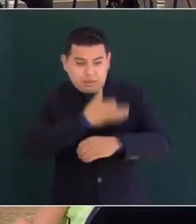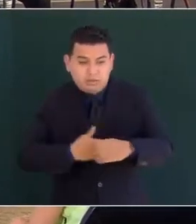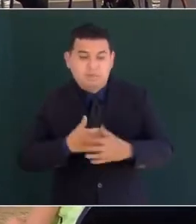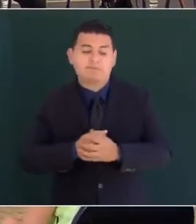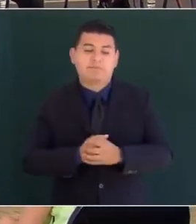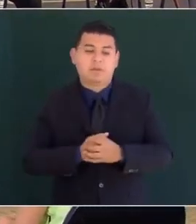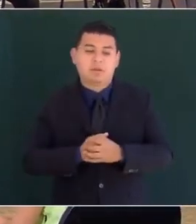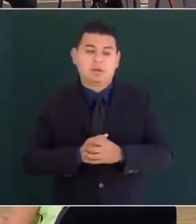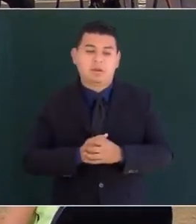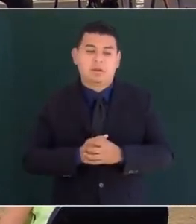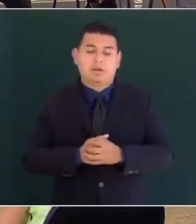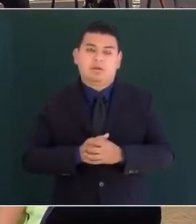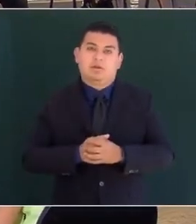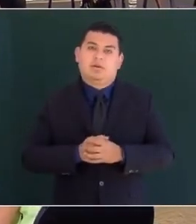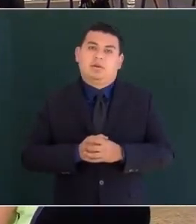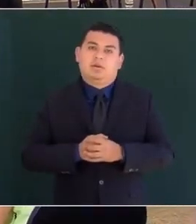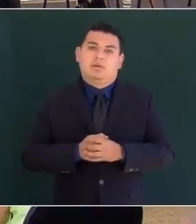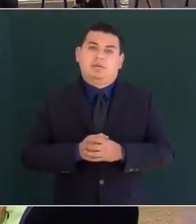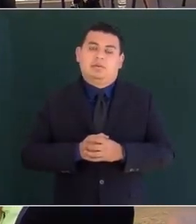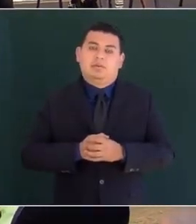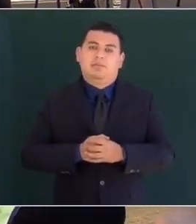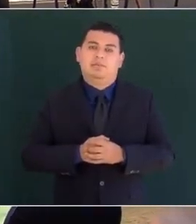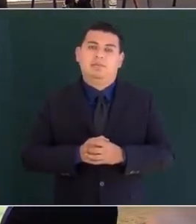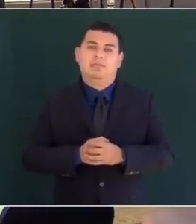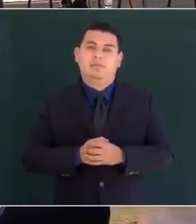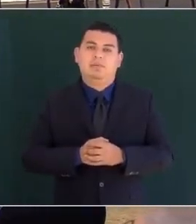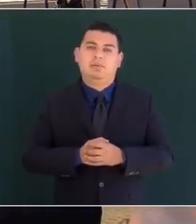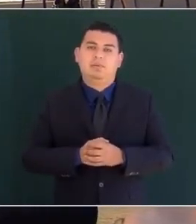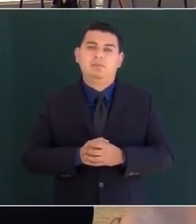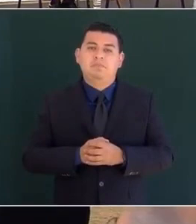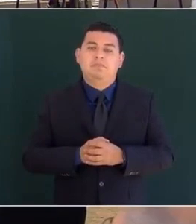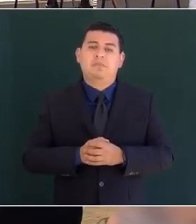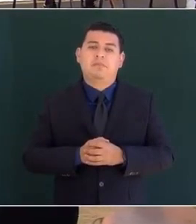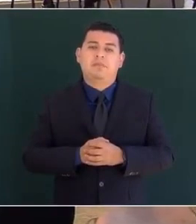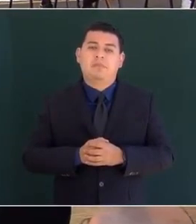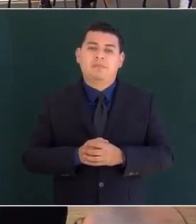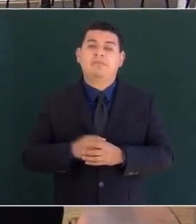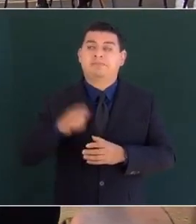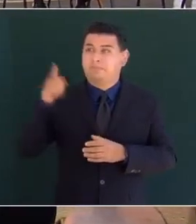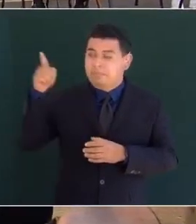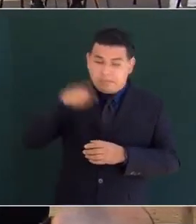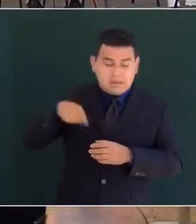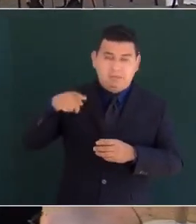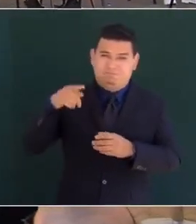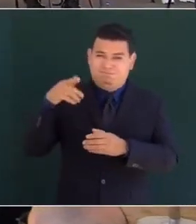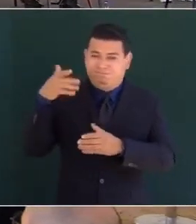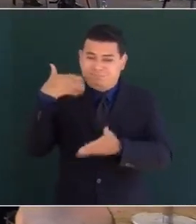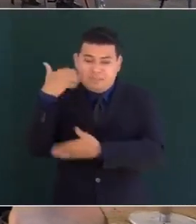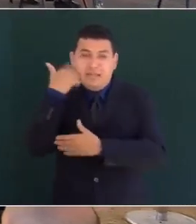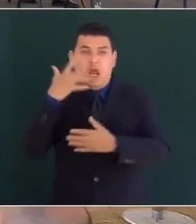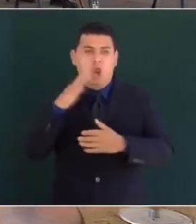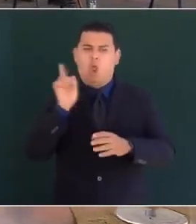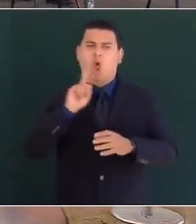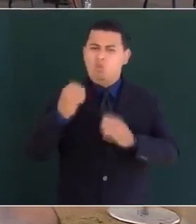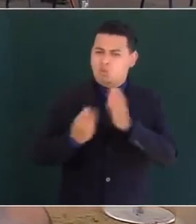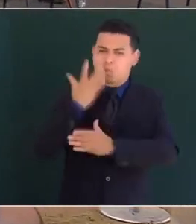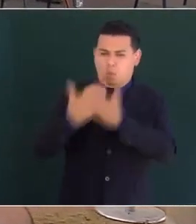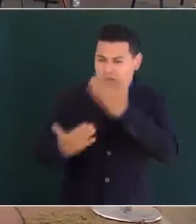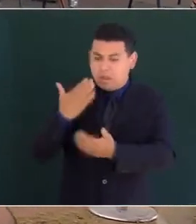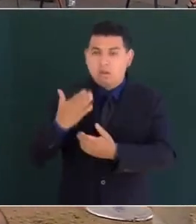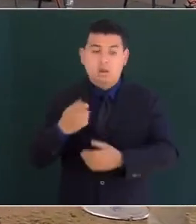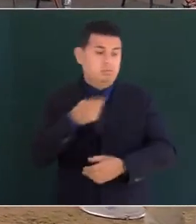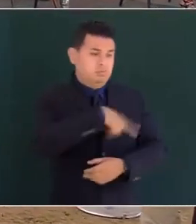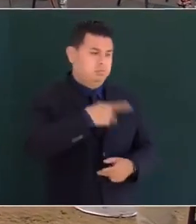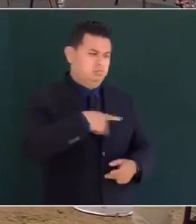retroceso en realidad nada hicieron por el pueblo raso nunca les interesó